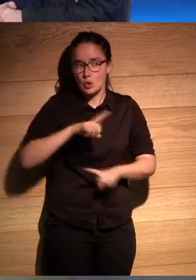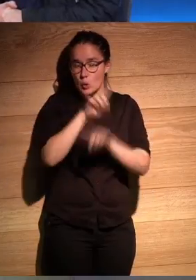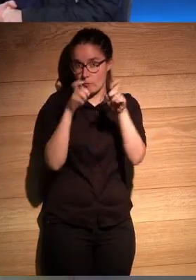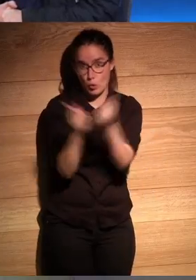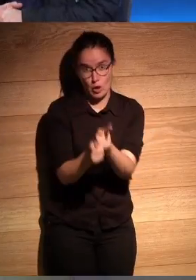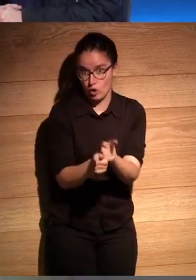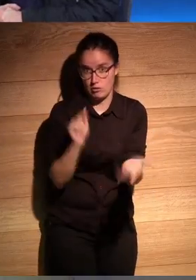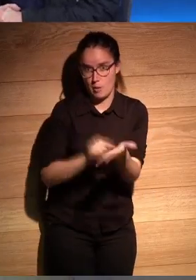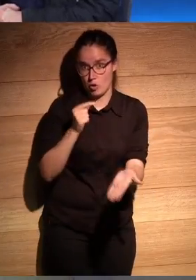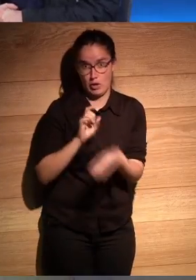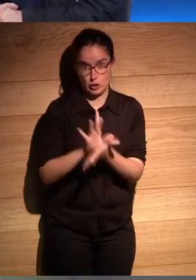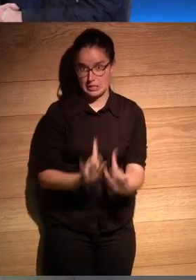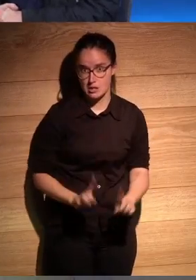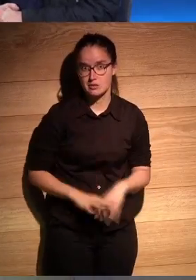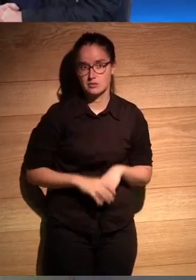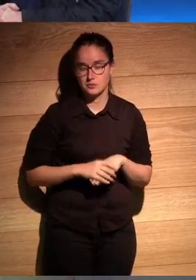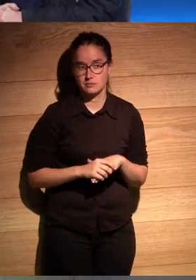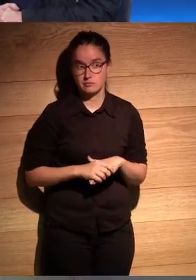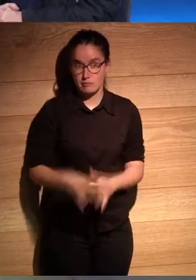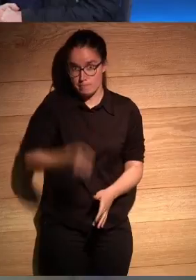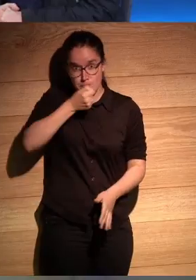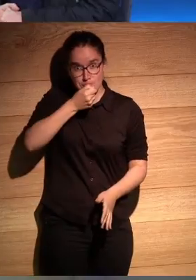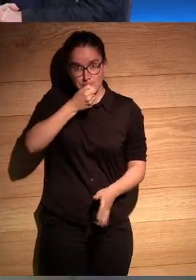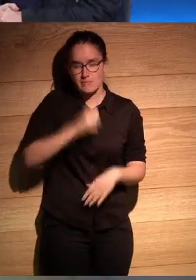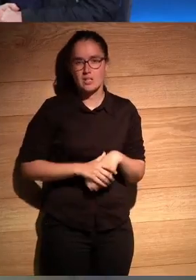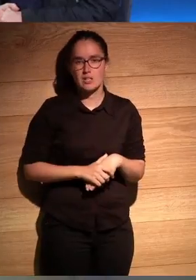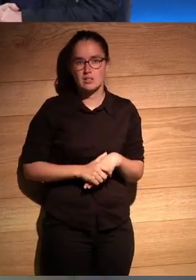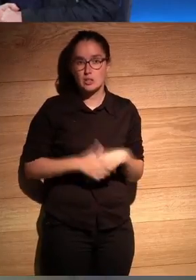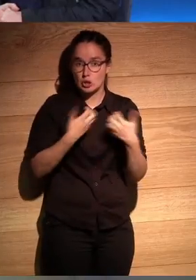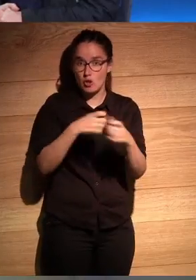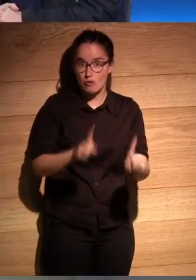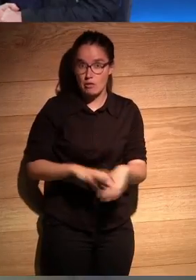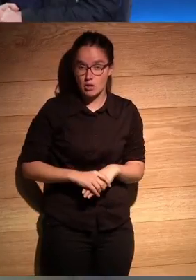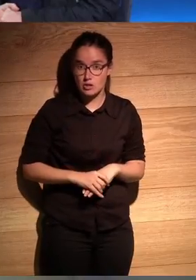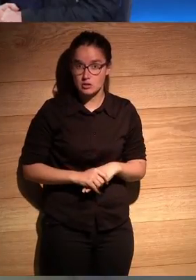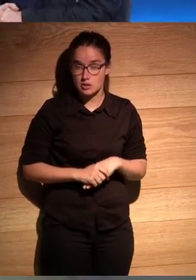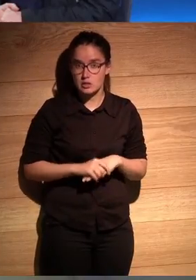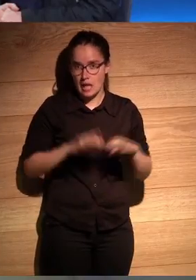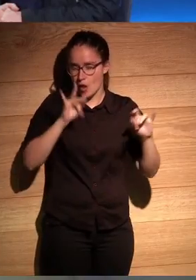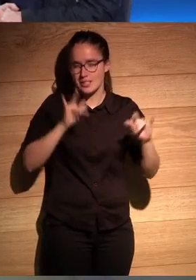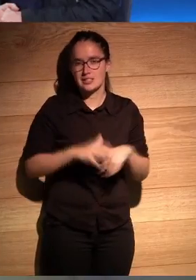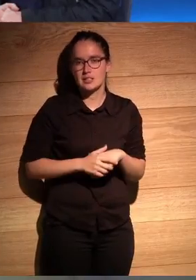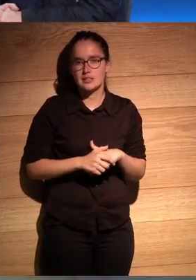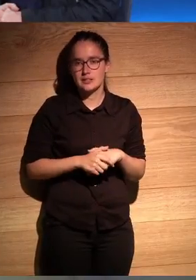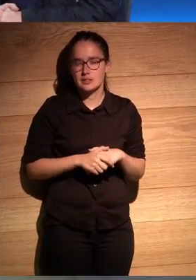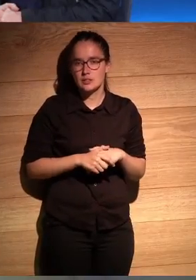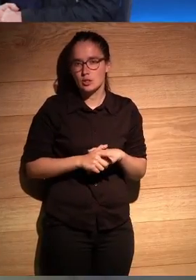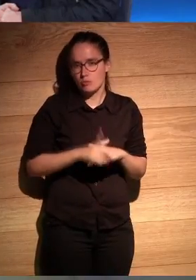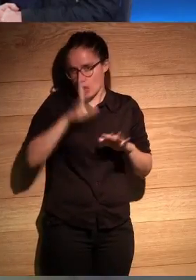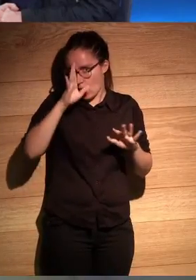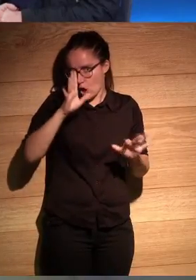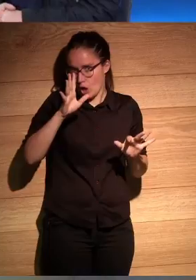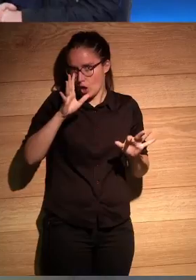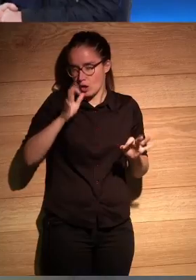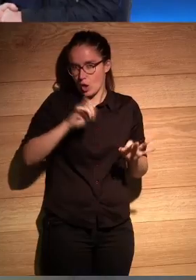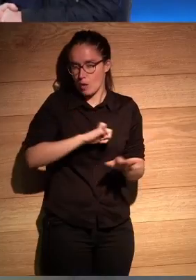cortita eh rapidito que nos echan agarra el micrófono es que no funciona bueno sí ahora sí por evidentes razones